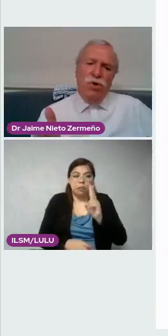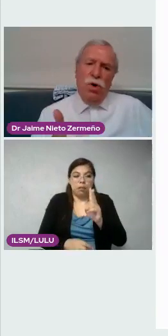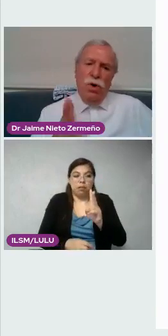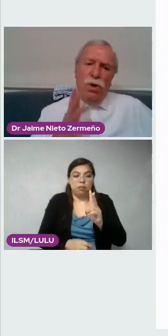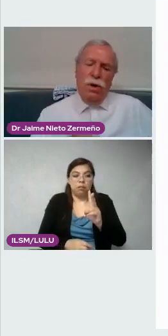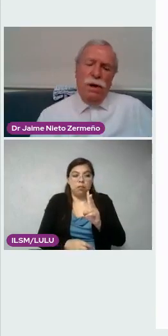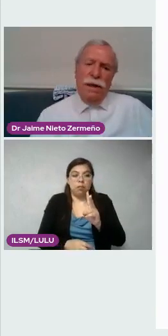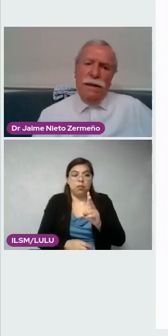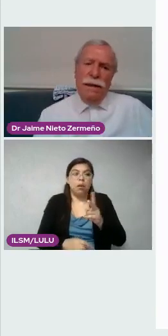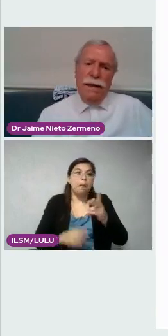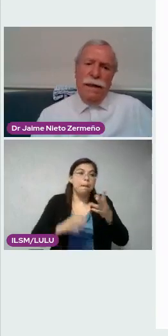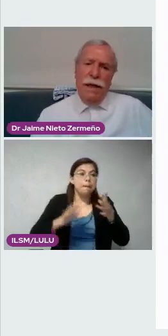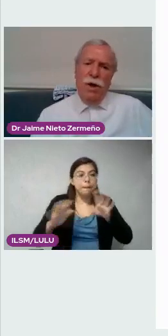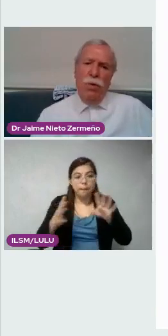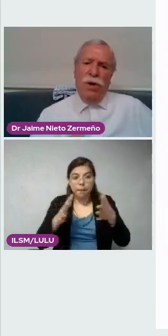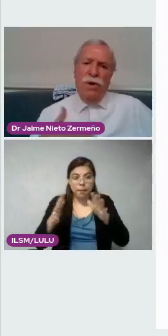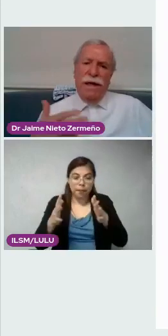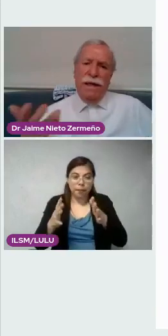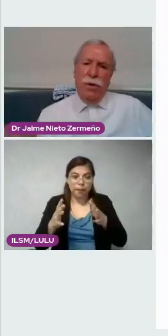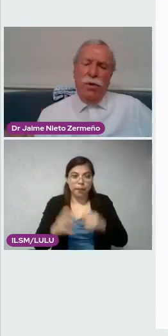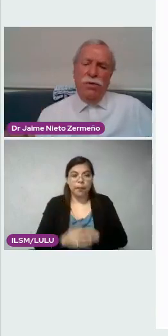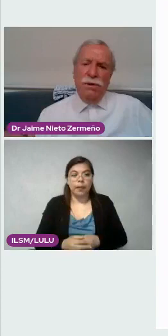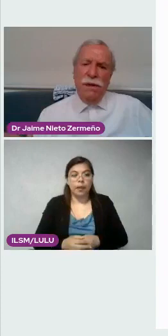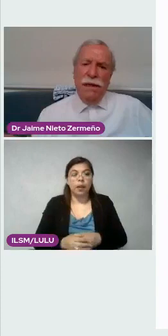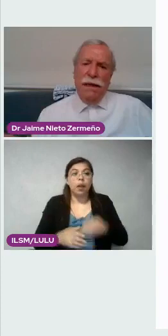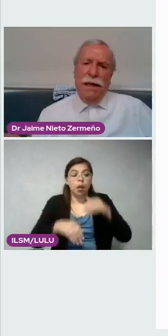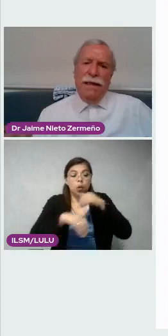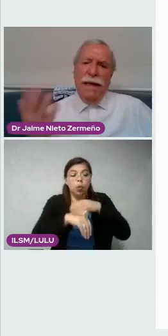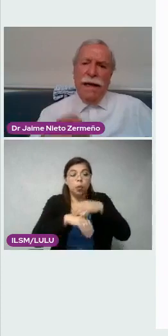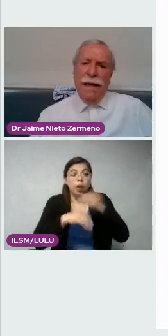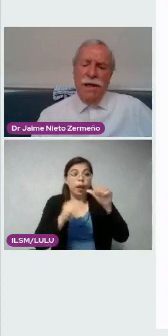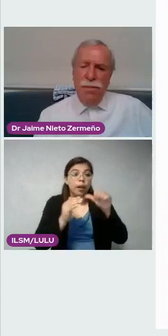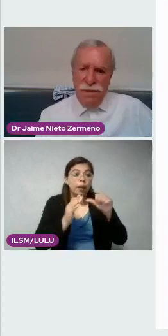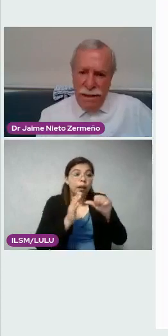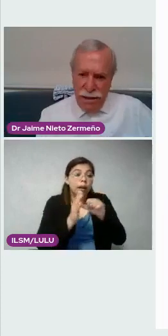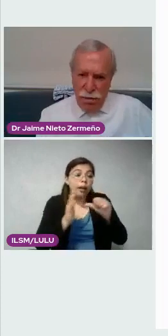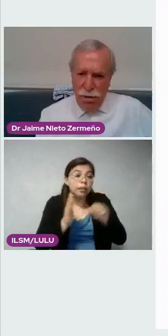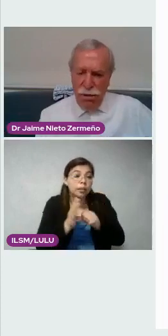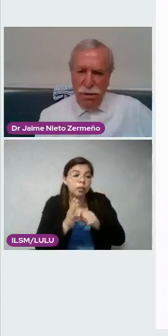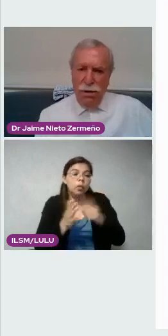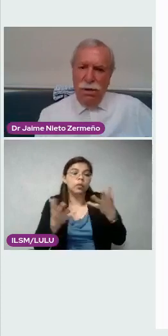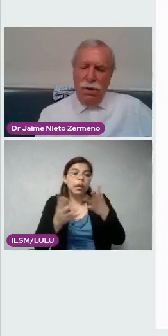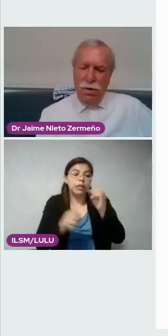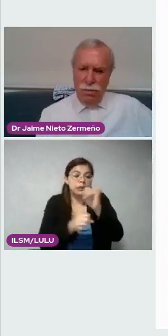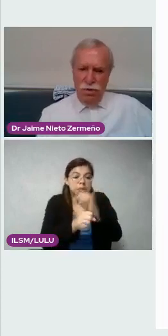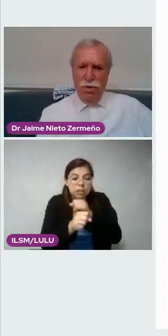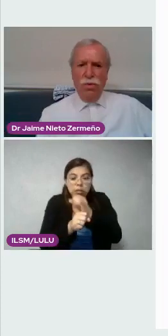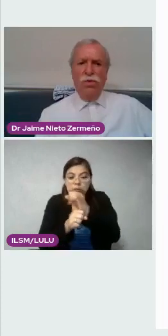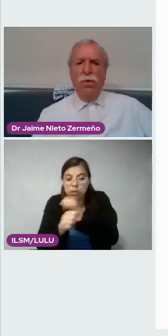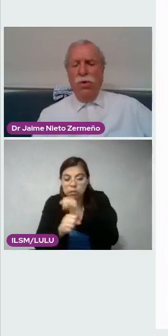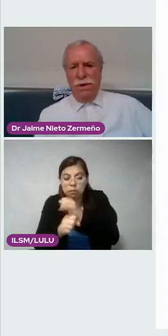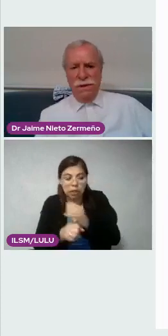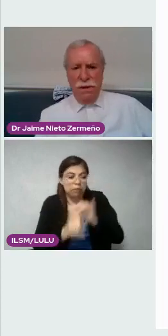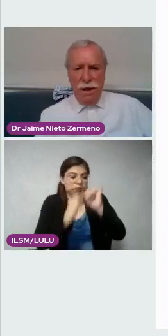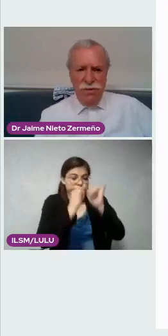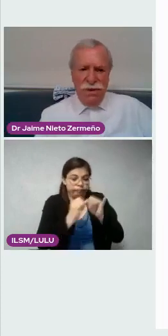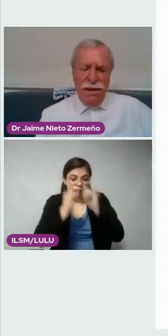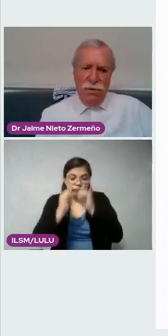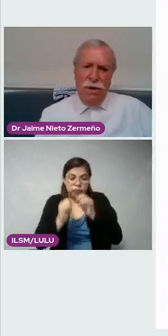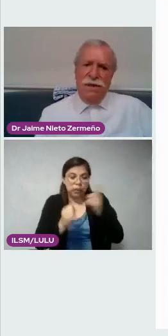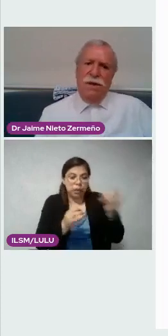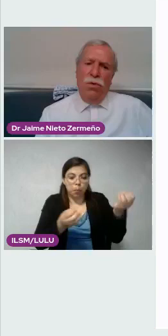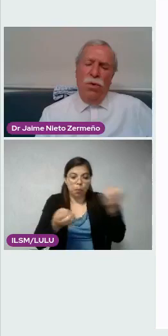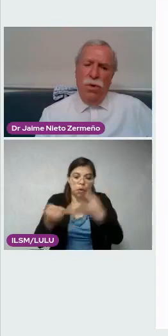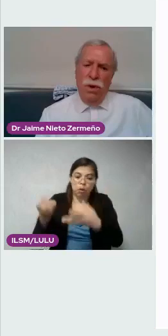proporción entre el número de artículos que genera cada investigador. Con mucho orgullo lo que está de lado